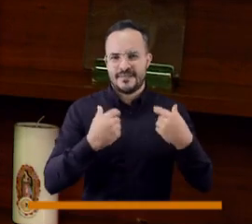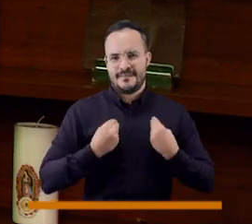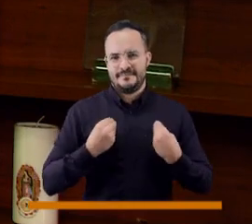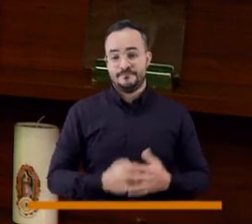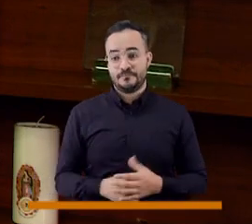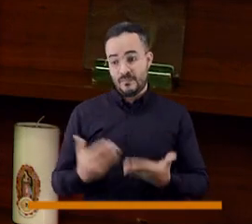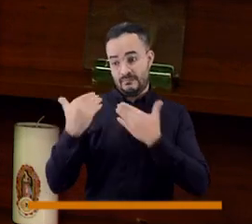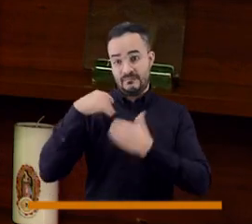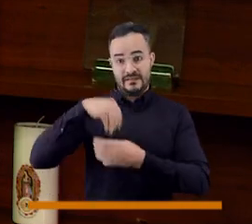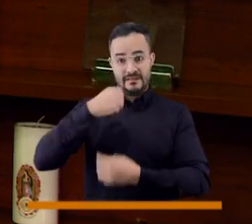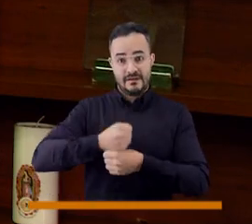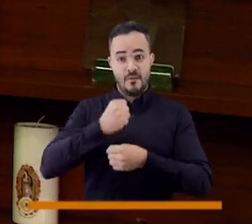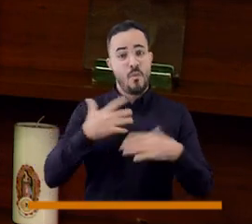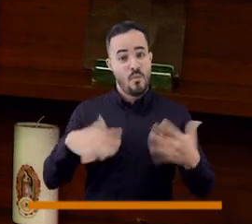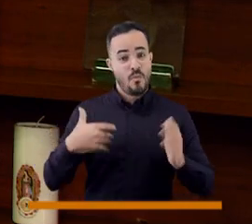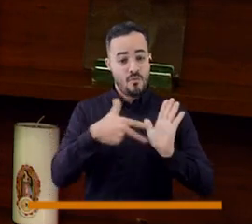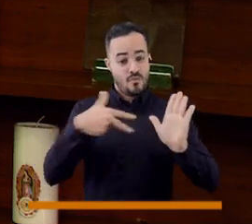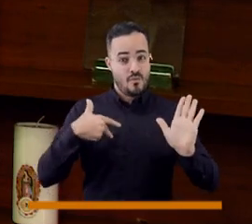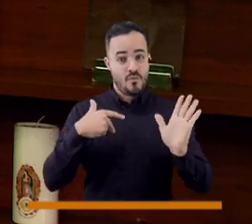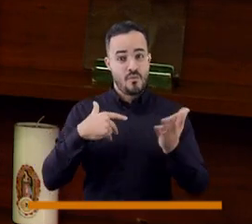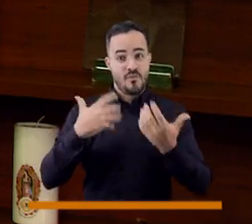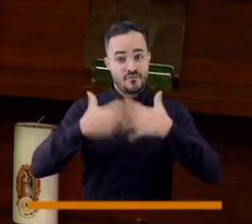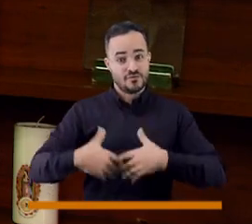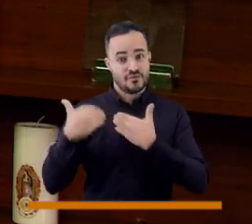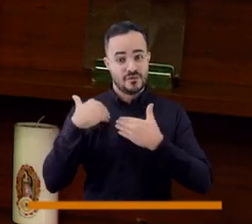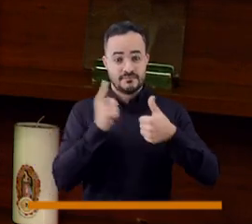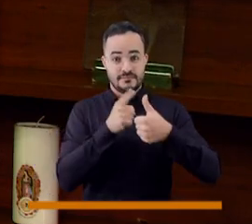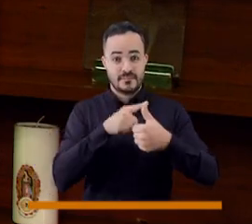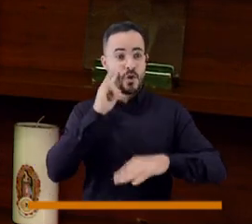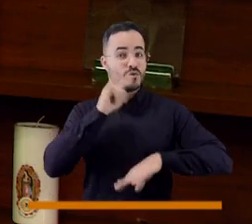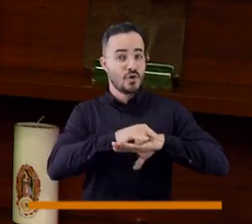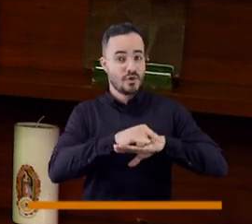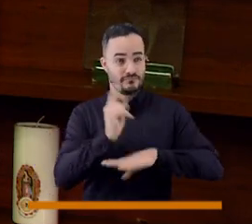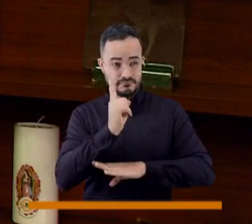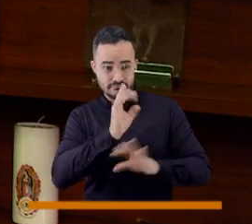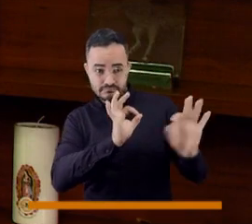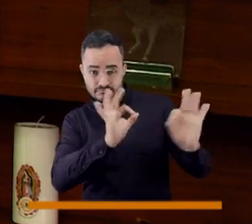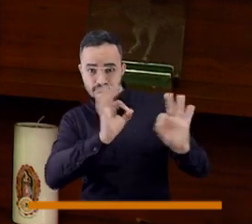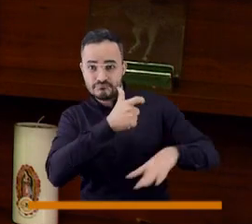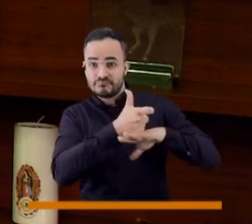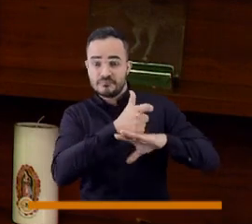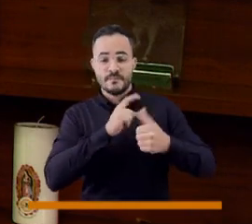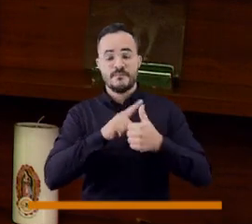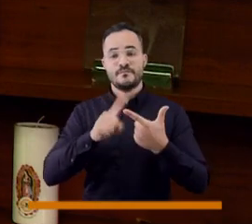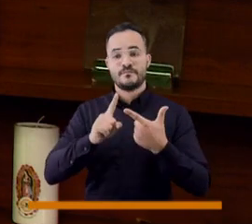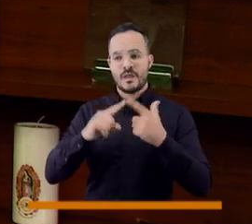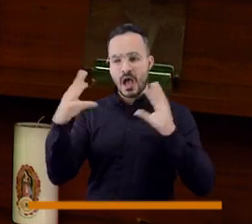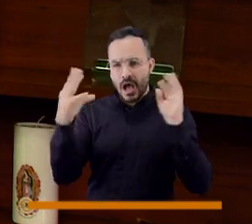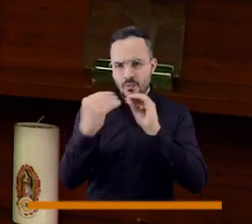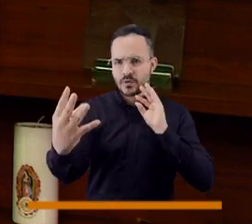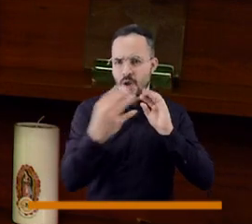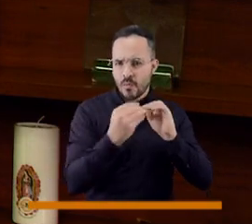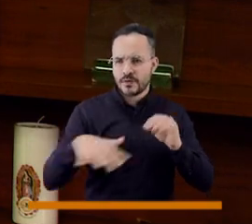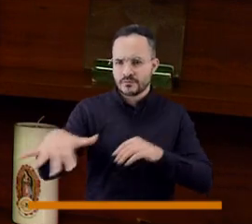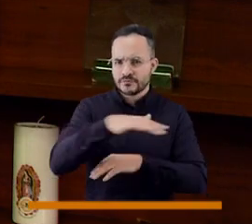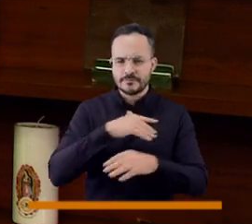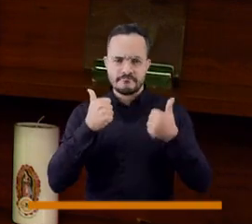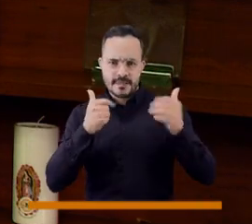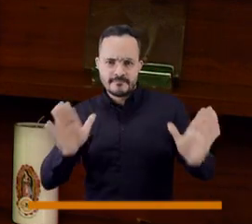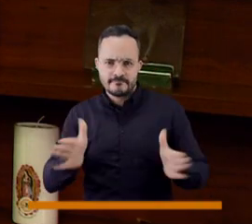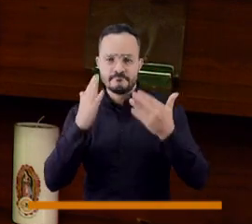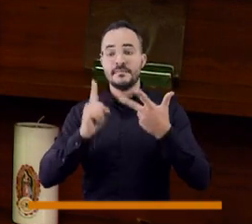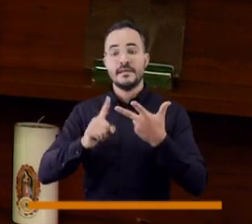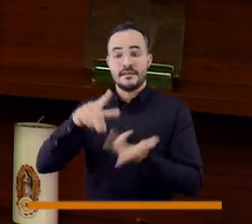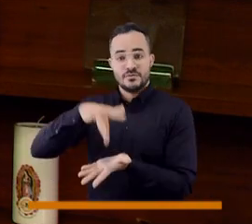funciones constitucionales, control político, construcción de acuerdos municipales y